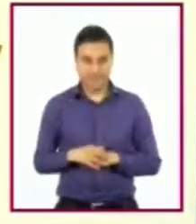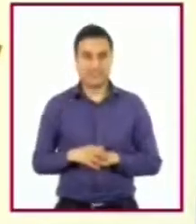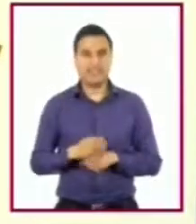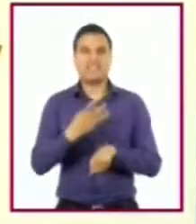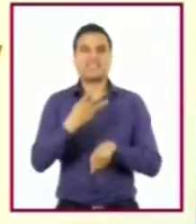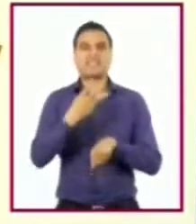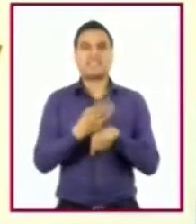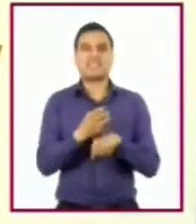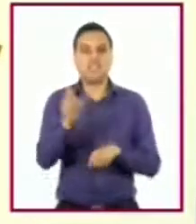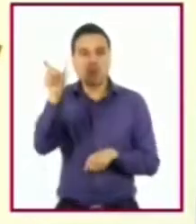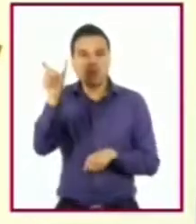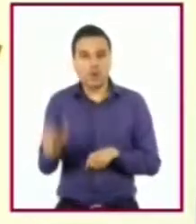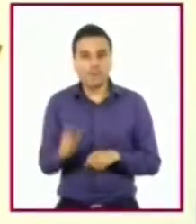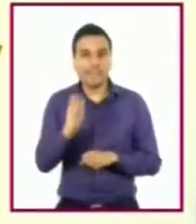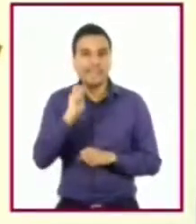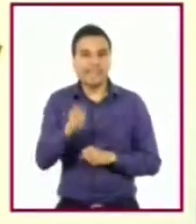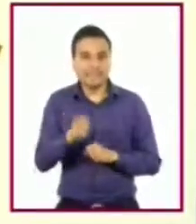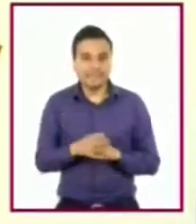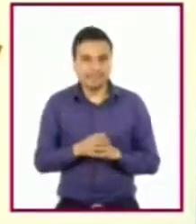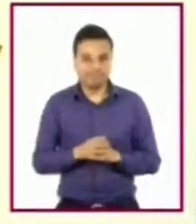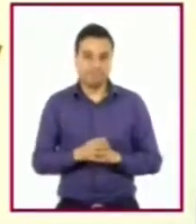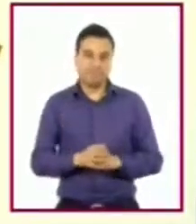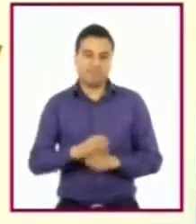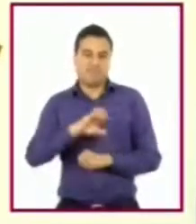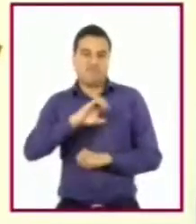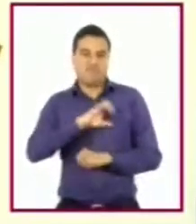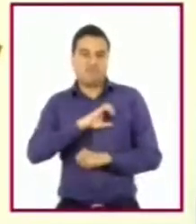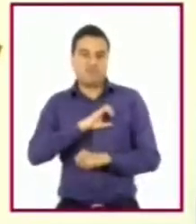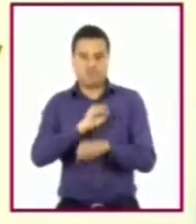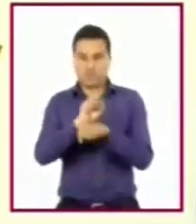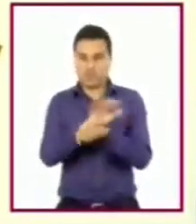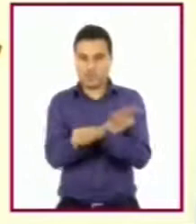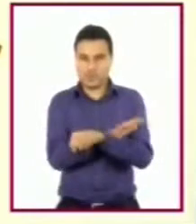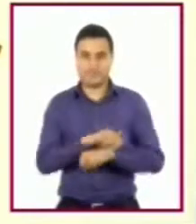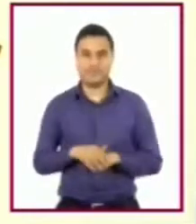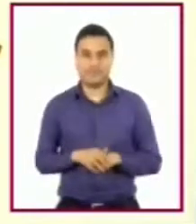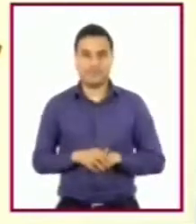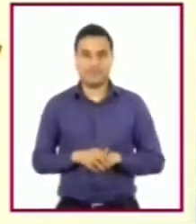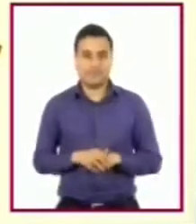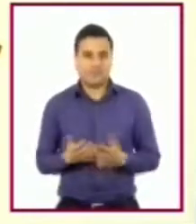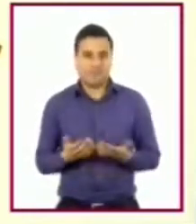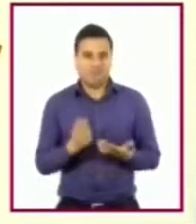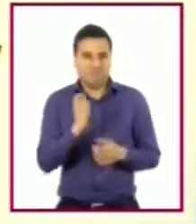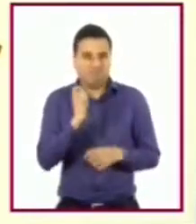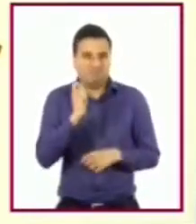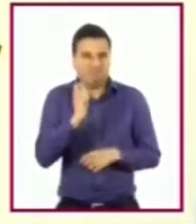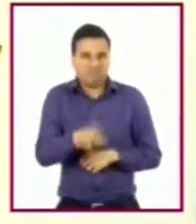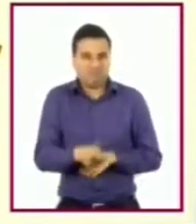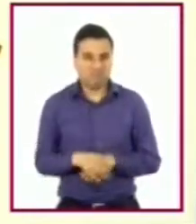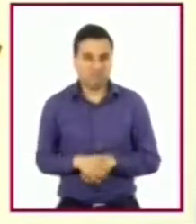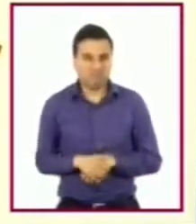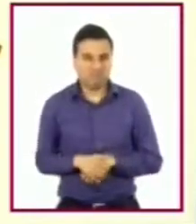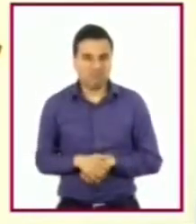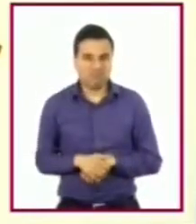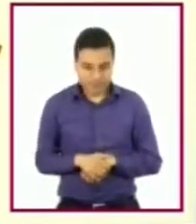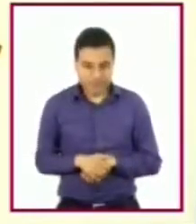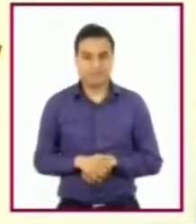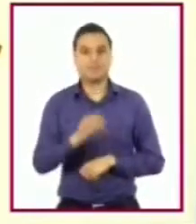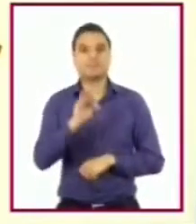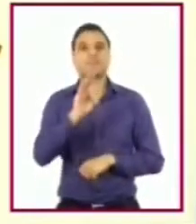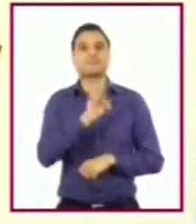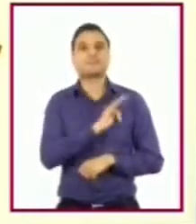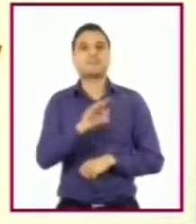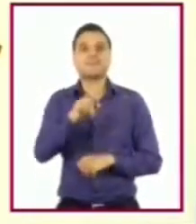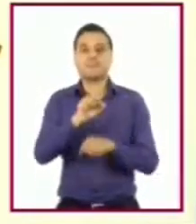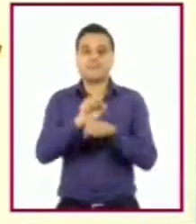ponen afectivas emociones. Se trata de aquellas que les permiten tener un control de